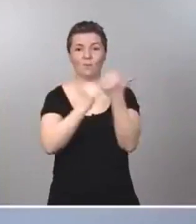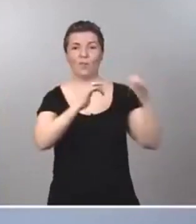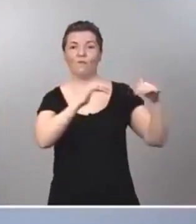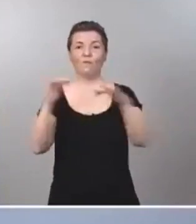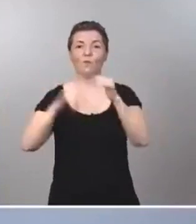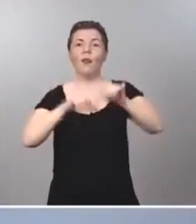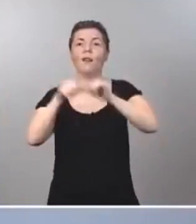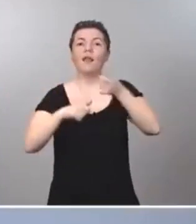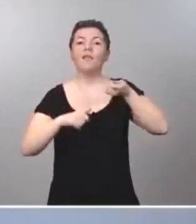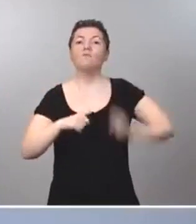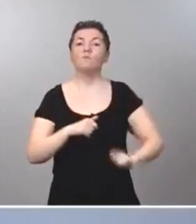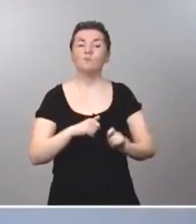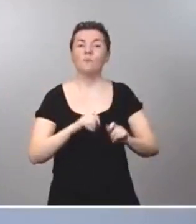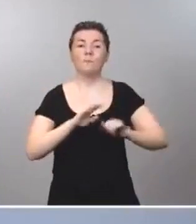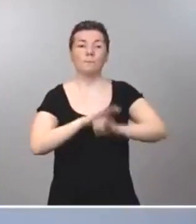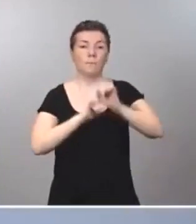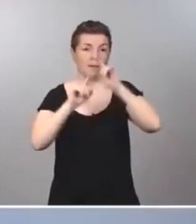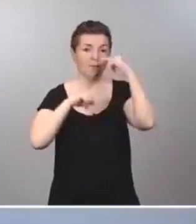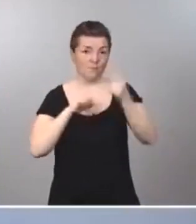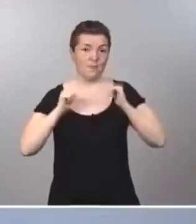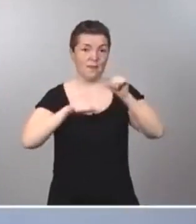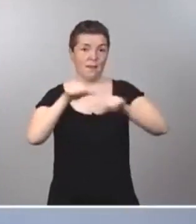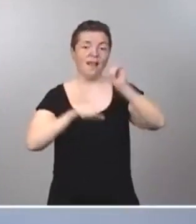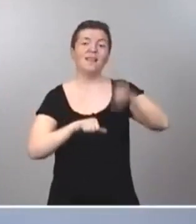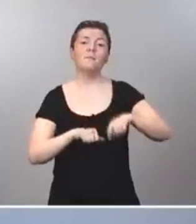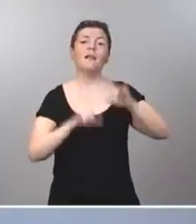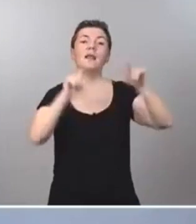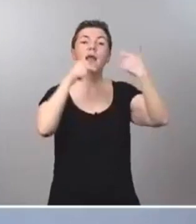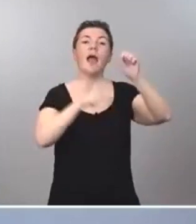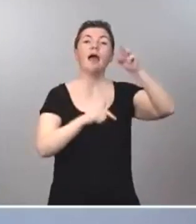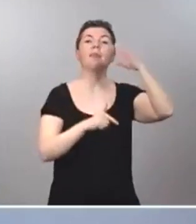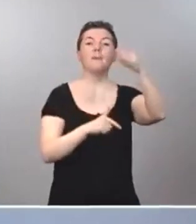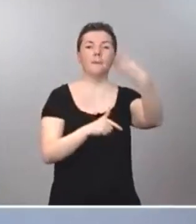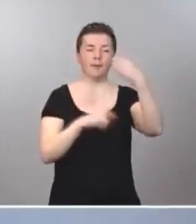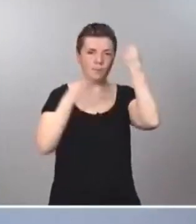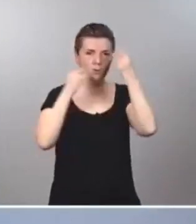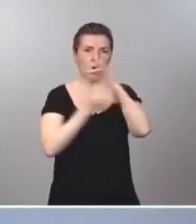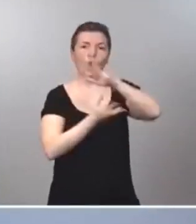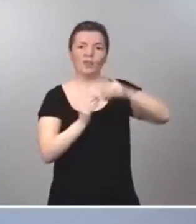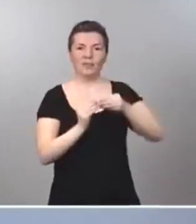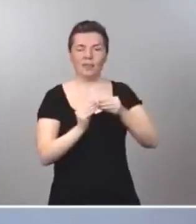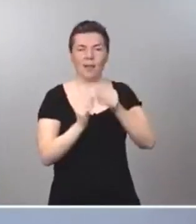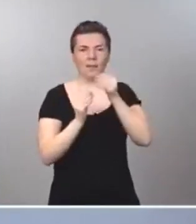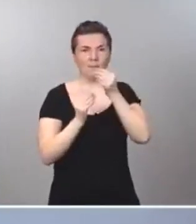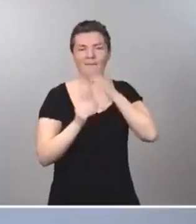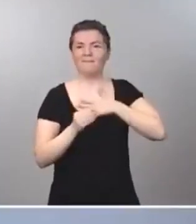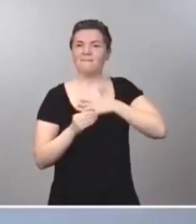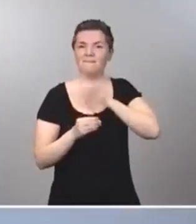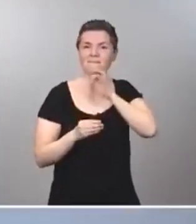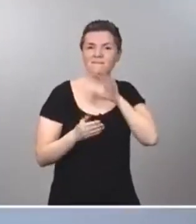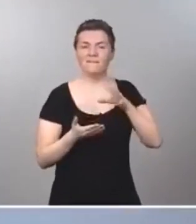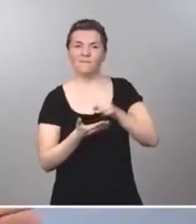profesional, para el comienzo de la liga y también de la ACB. Estoy convencida de que va a ser una noticia bien recibida y muy bien